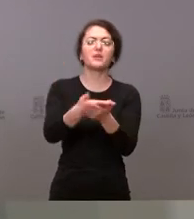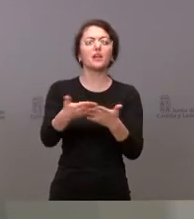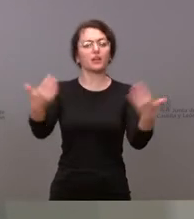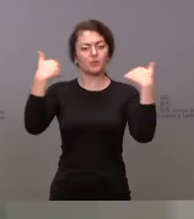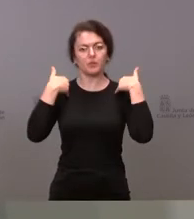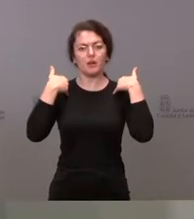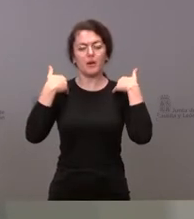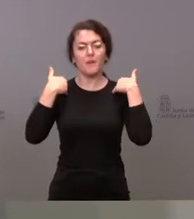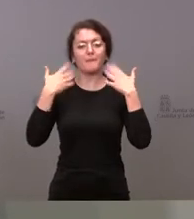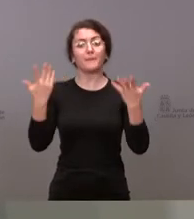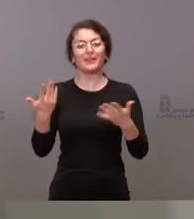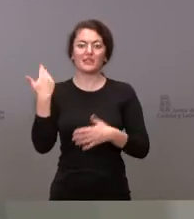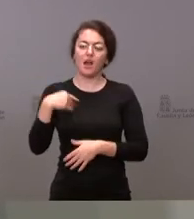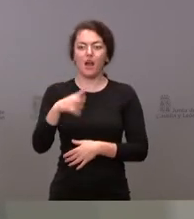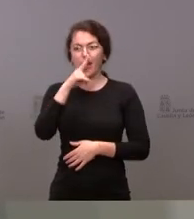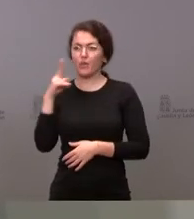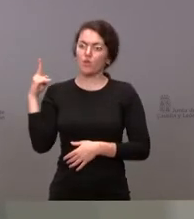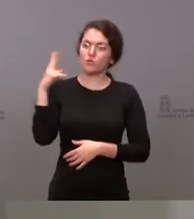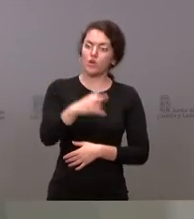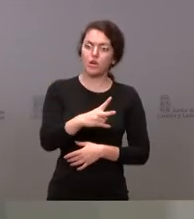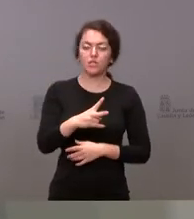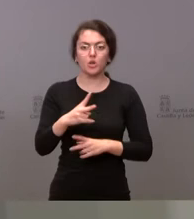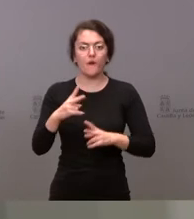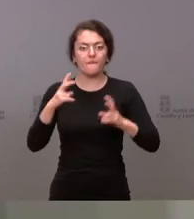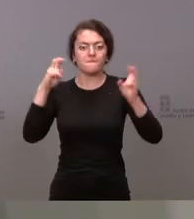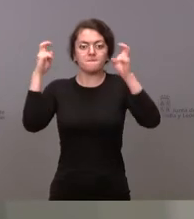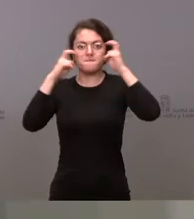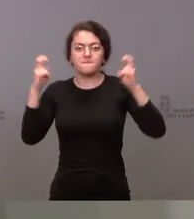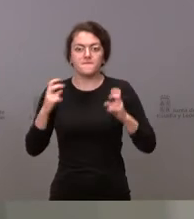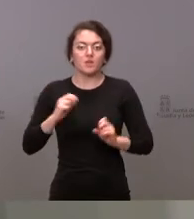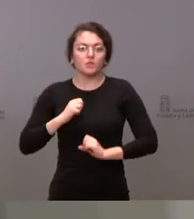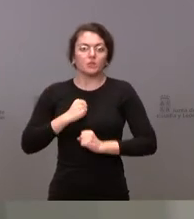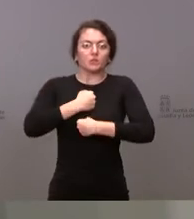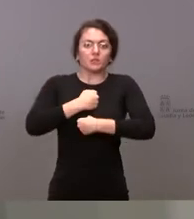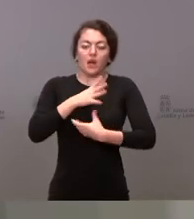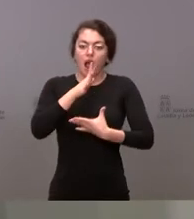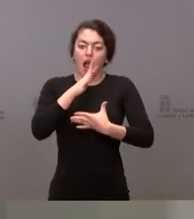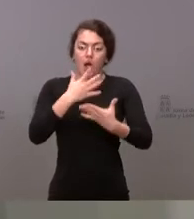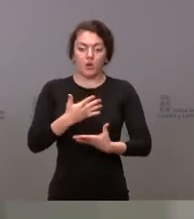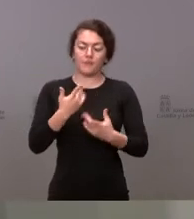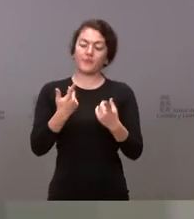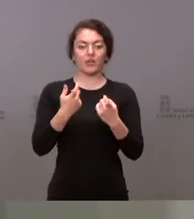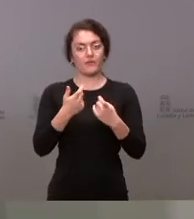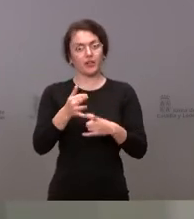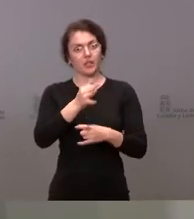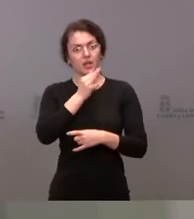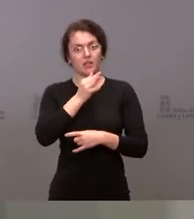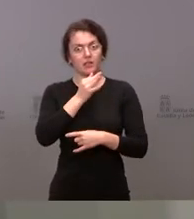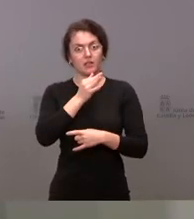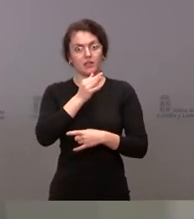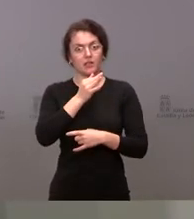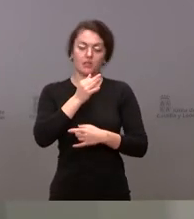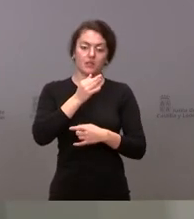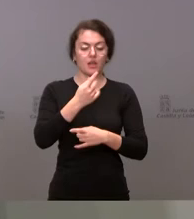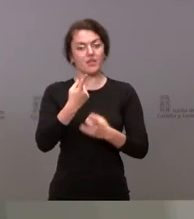un nivel de tensión que conviene también que la gente pueda vivir responsablemente, pero sin la ansiedad